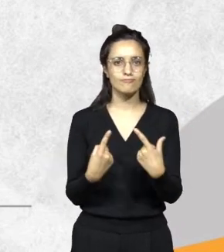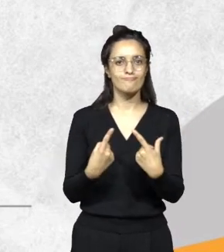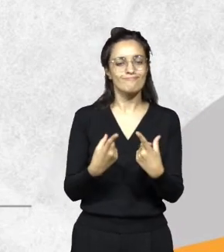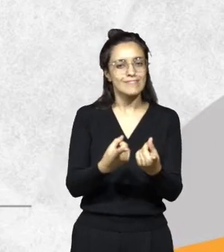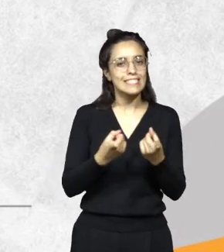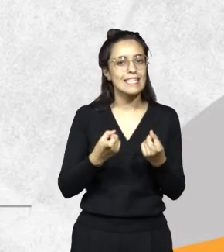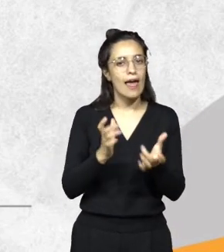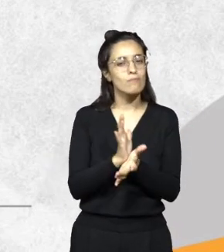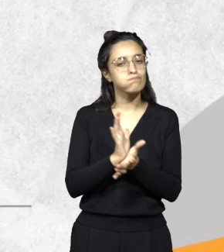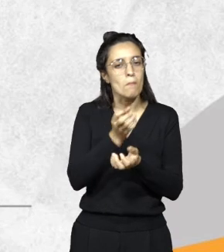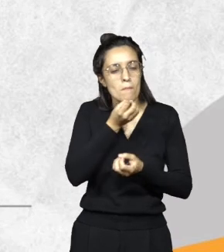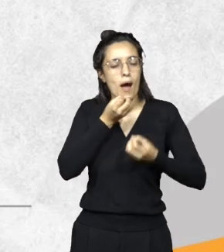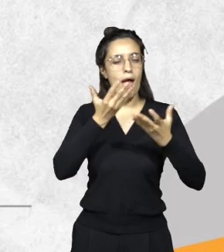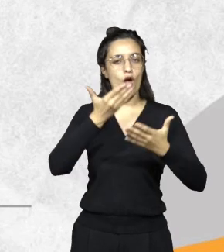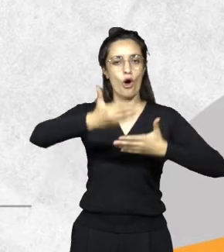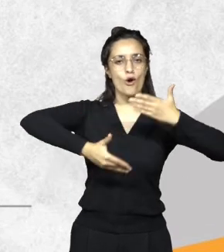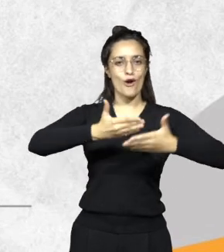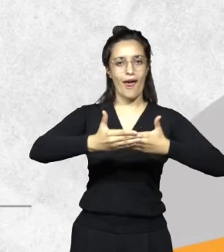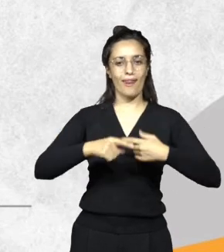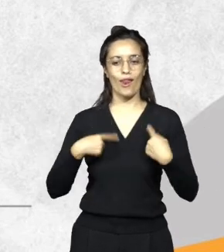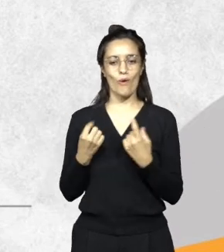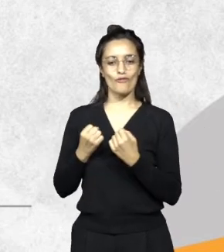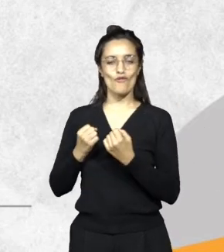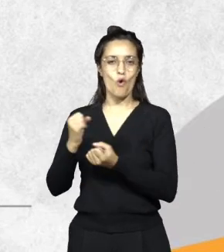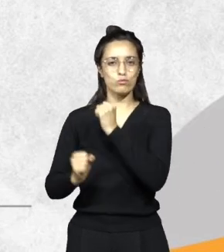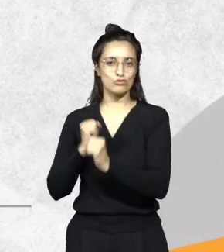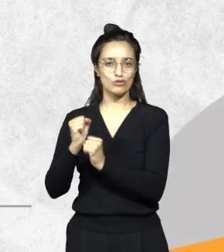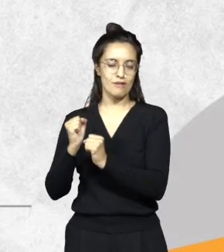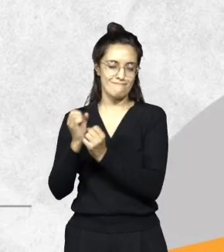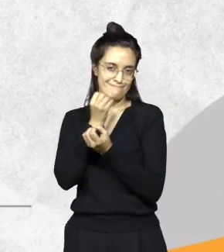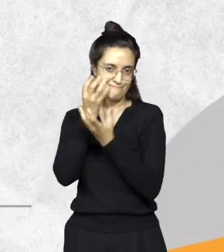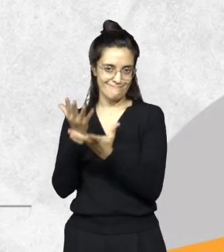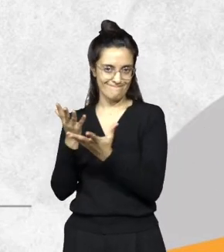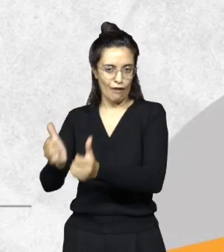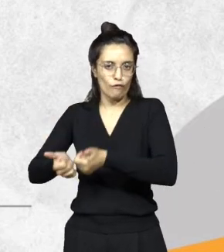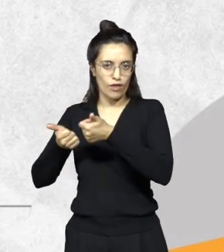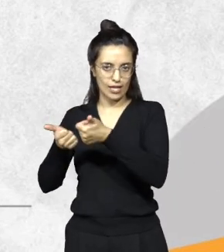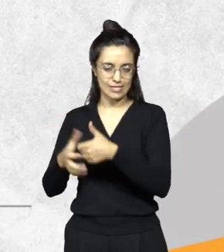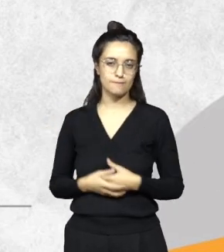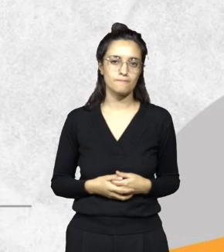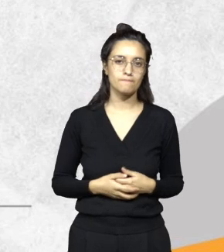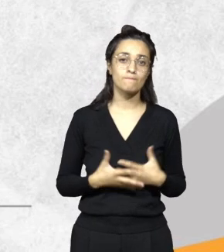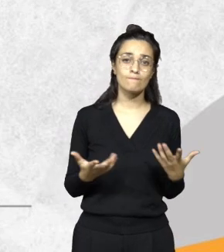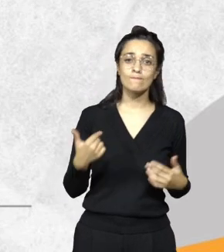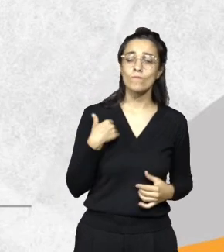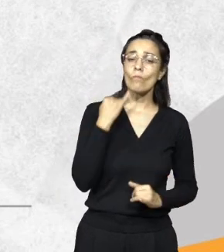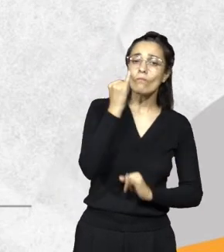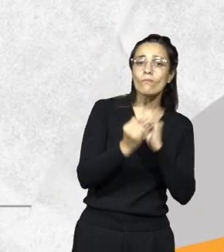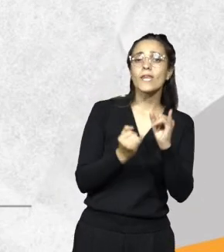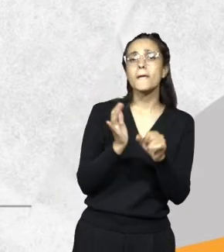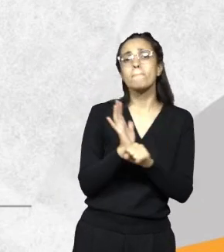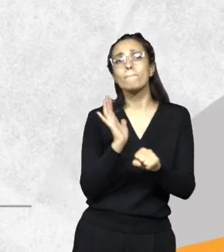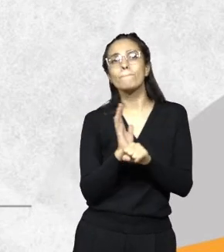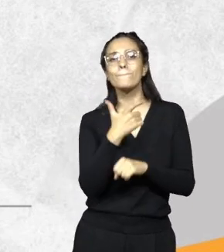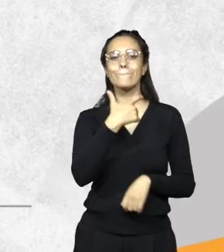mejorar y de hacer más eficaz nuestra función. Entonces dije, bueno, voy a hablar como Policía Ambiental, como un organismo